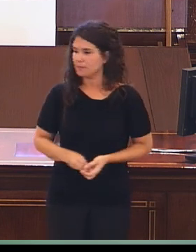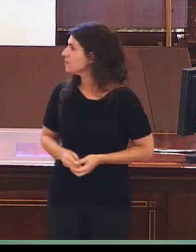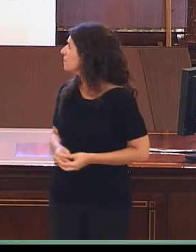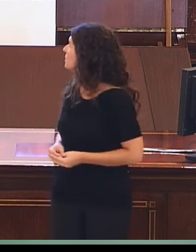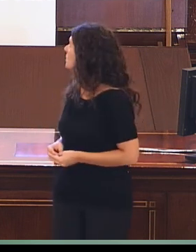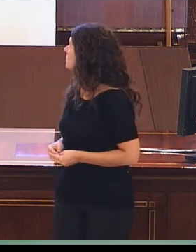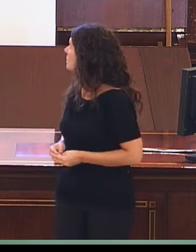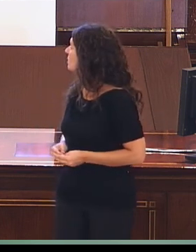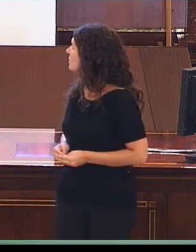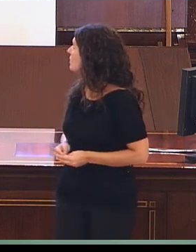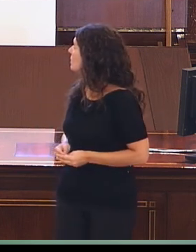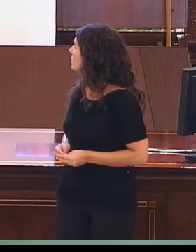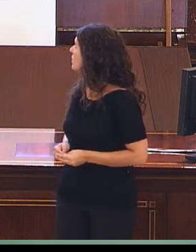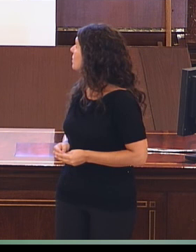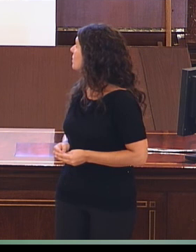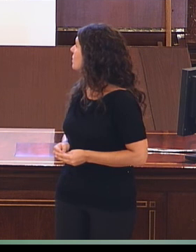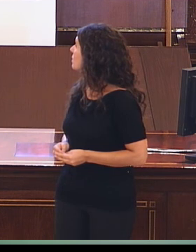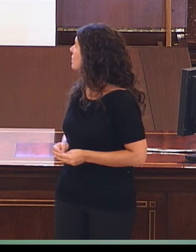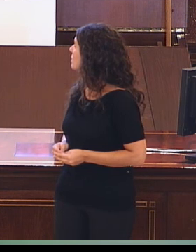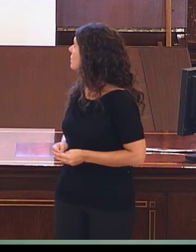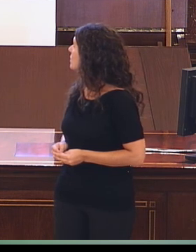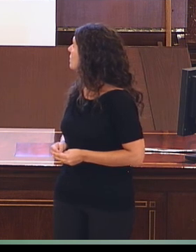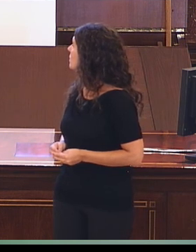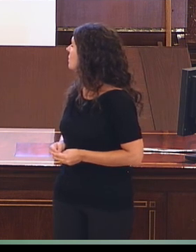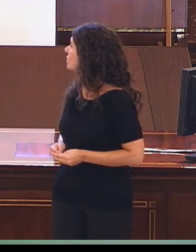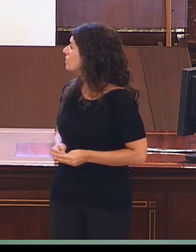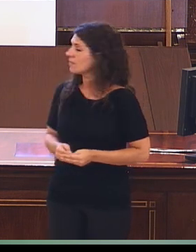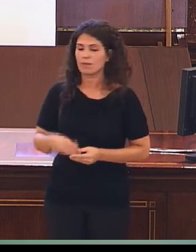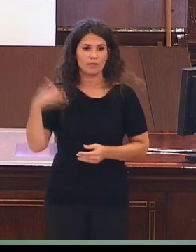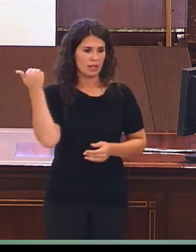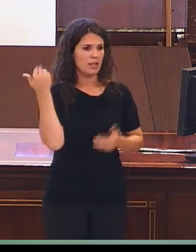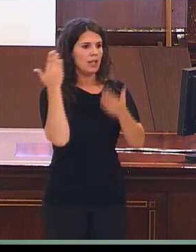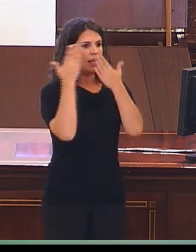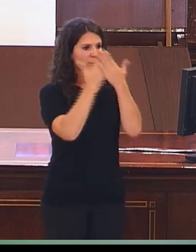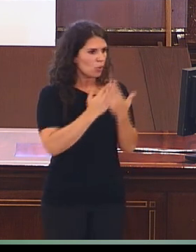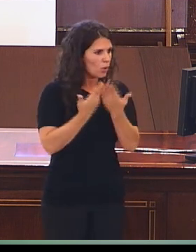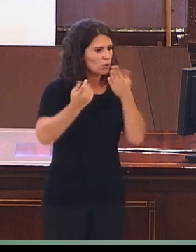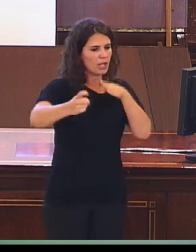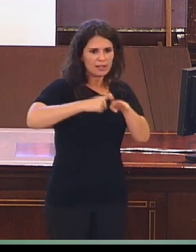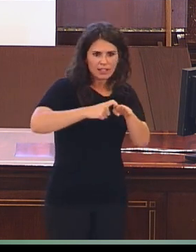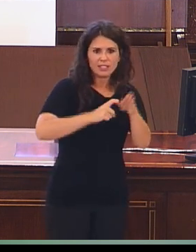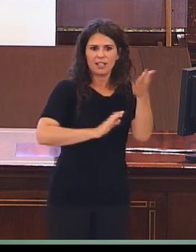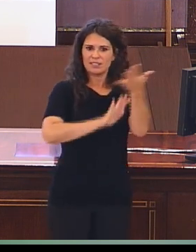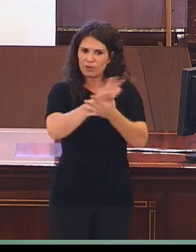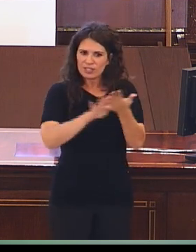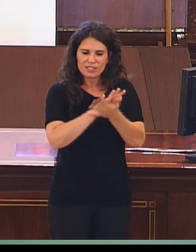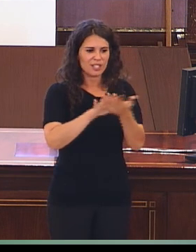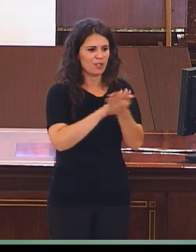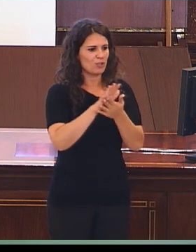Bueno, centrándonos en la temática de esos estudios que estudian las características de las lenguas de signos,